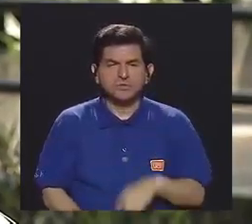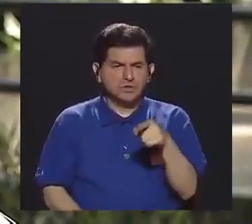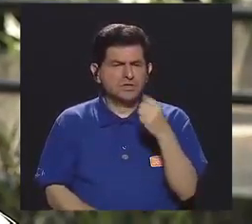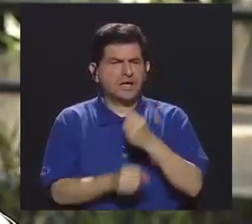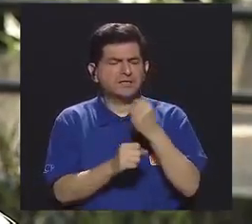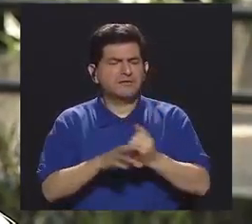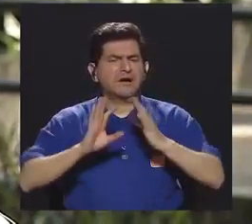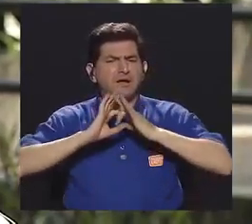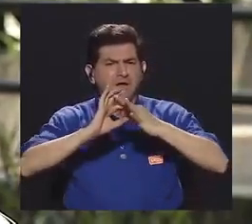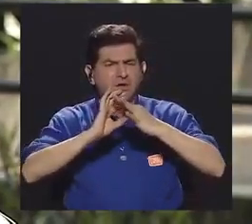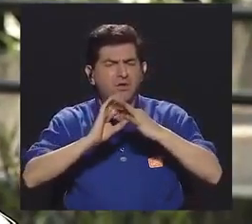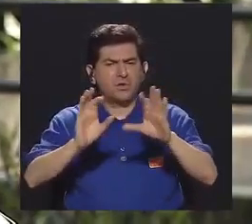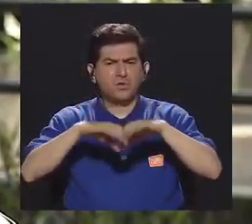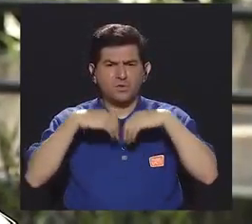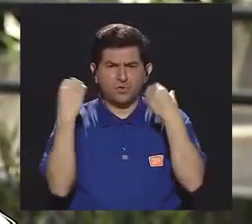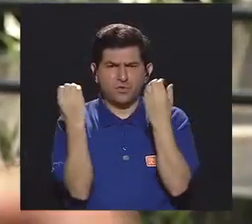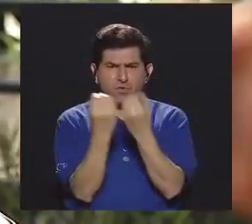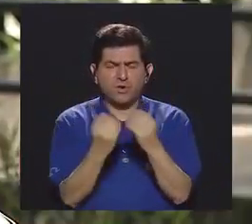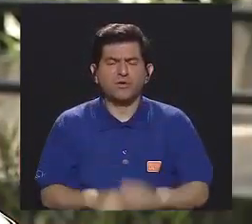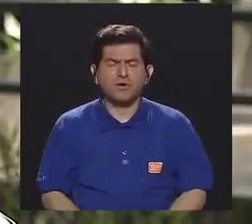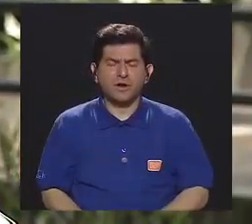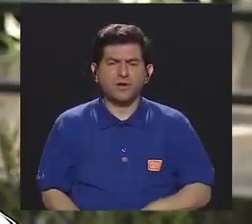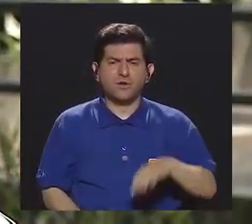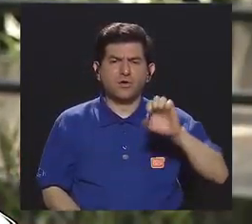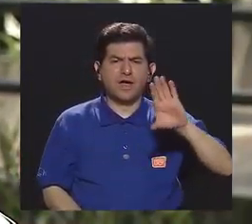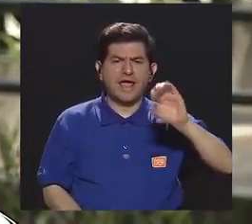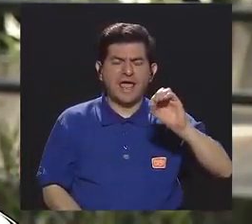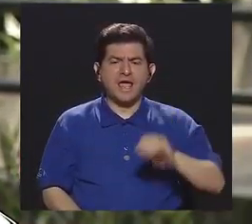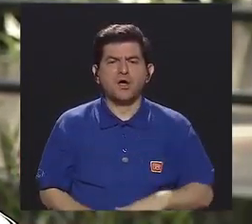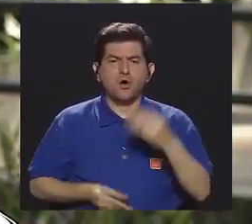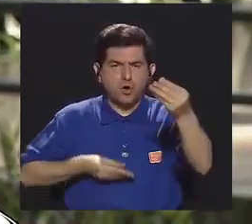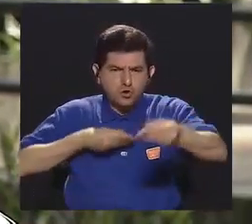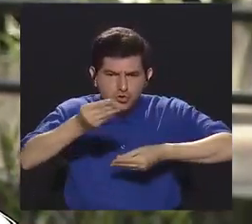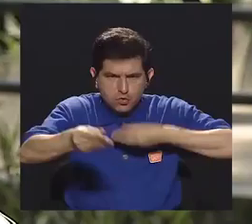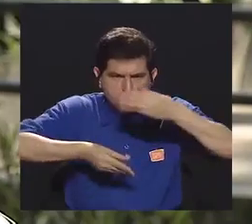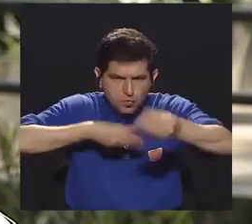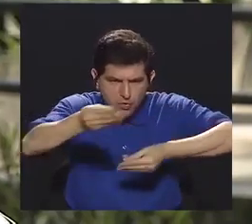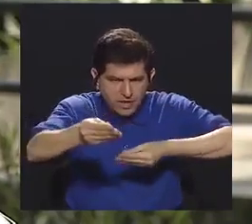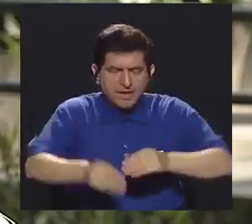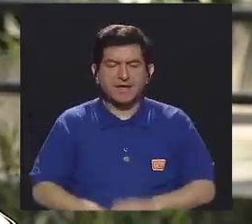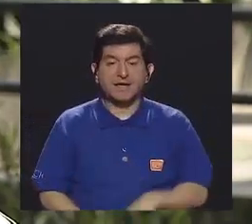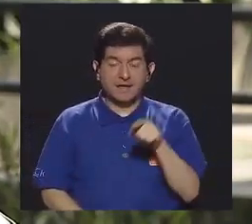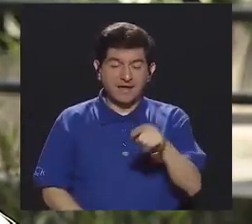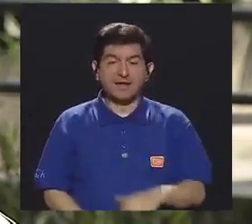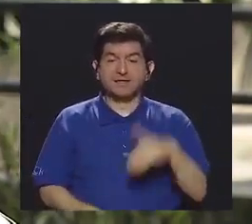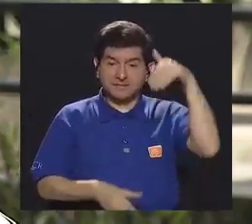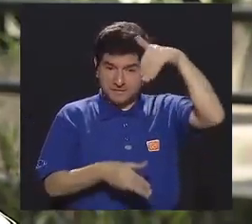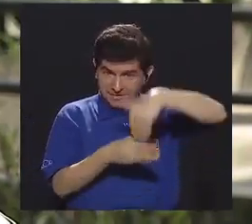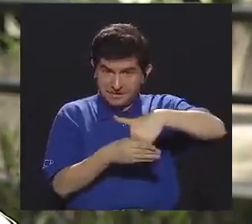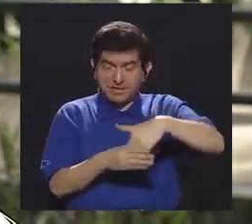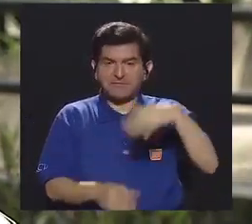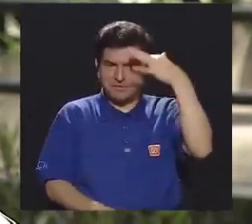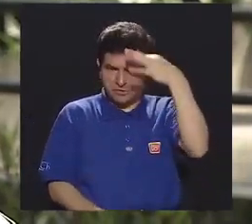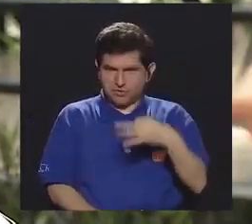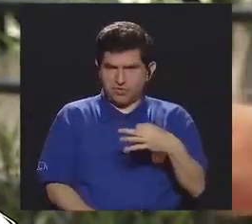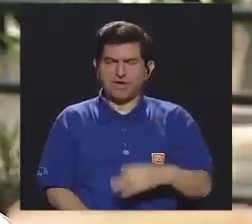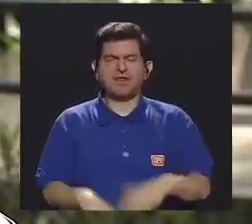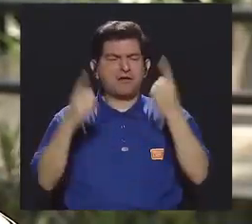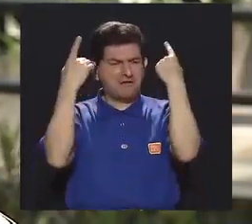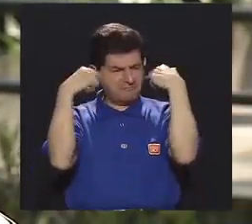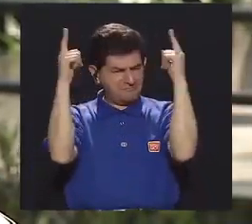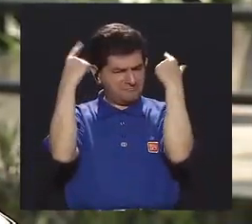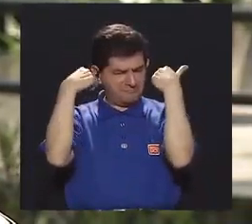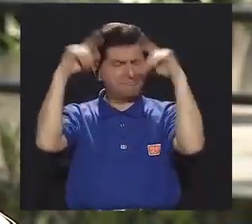alternativas? Y ahí trabajamos muy de la mano con la organización del ecotrueque y, bueno, fueron intervenciones que hemos hecho que